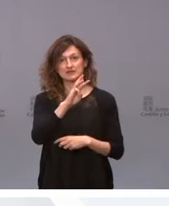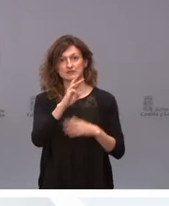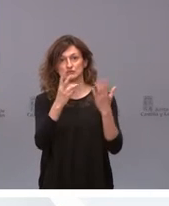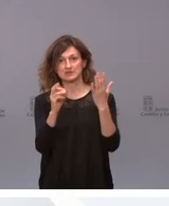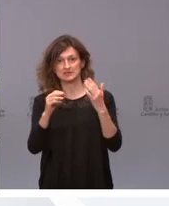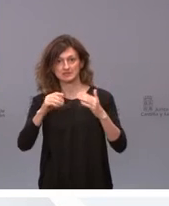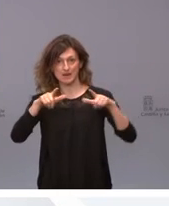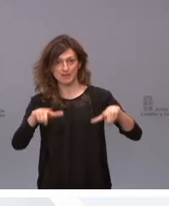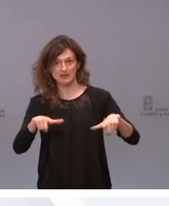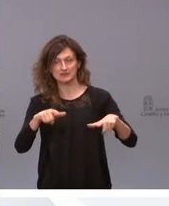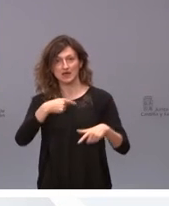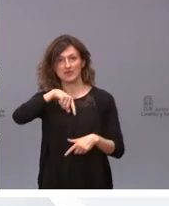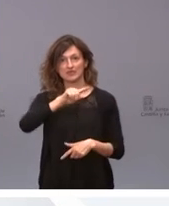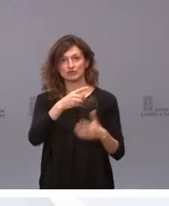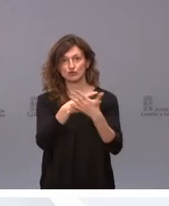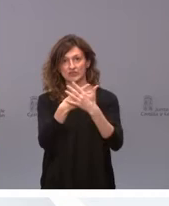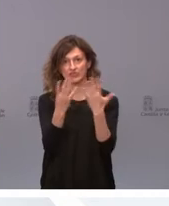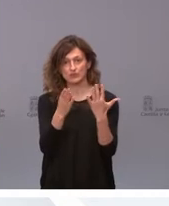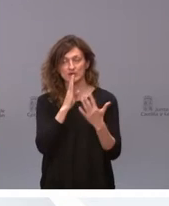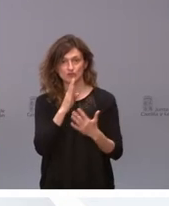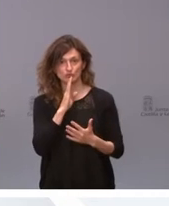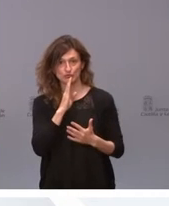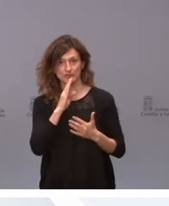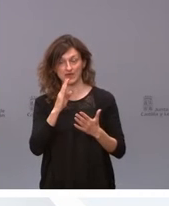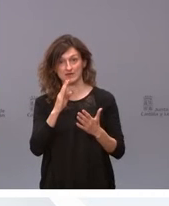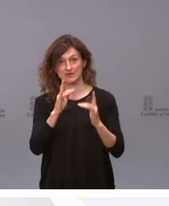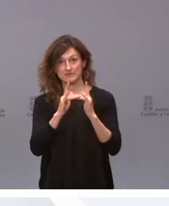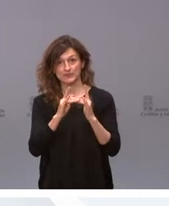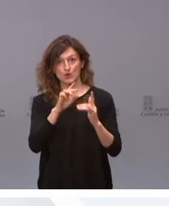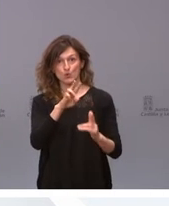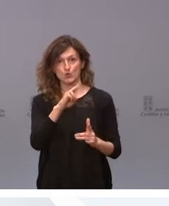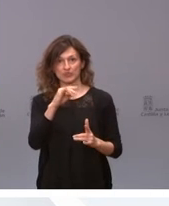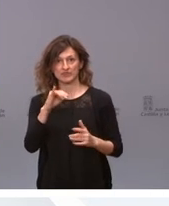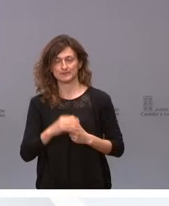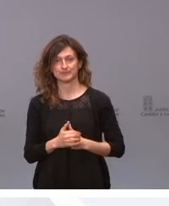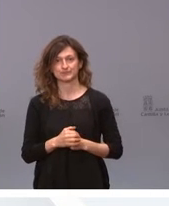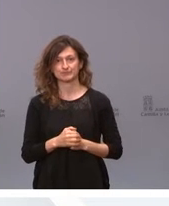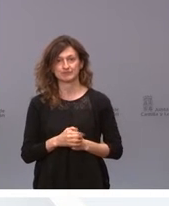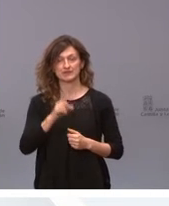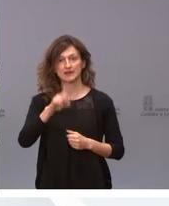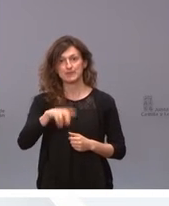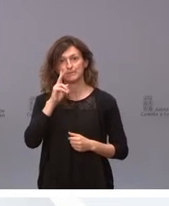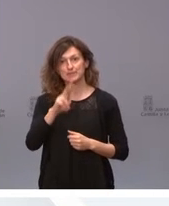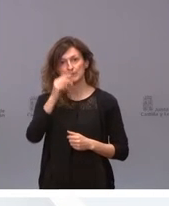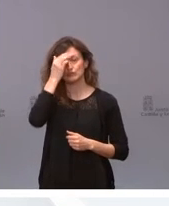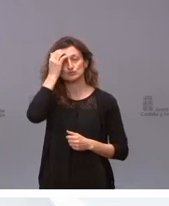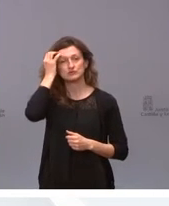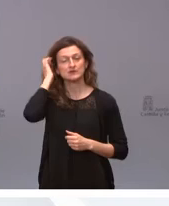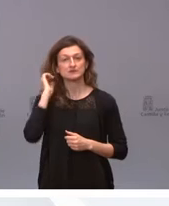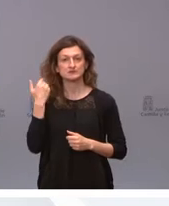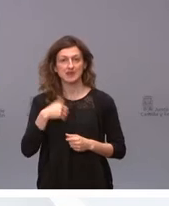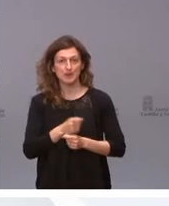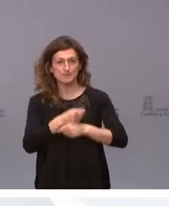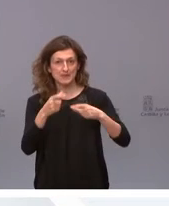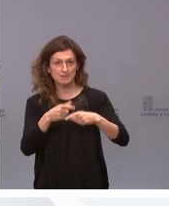planta, 119 están en las unidades de críticos. Observamos que se está produciendo ya un